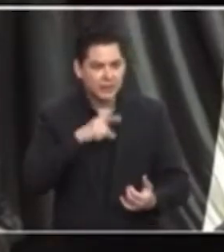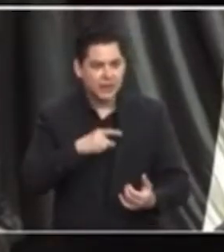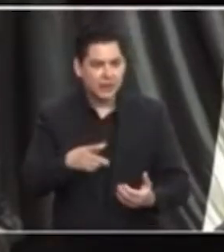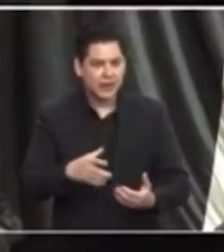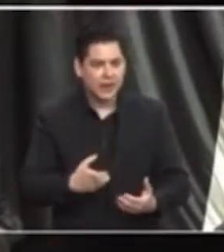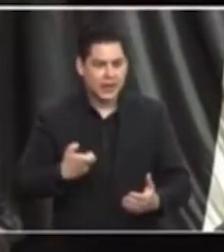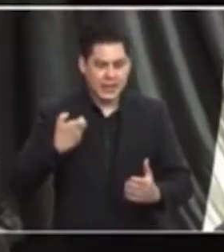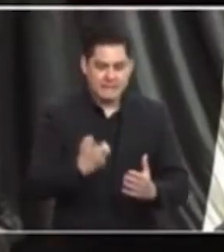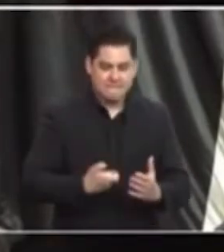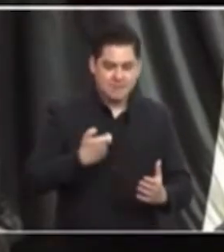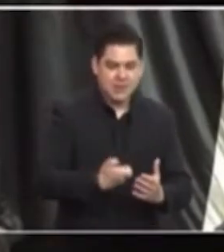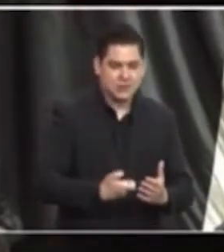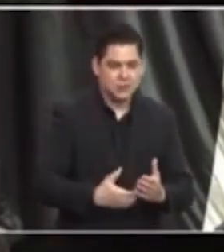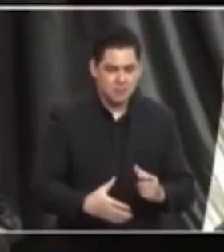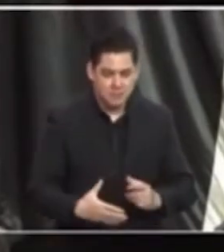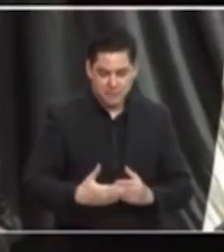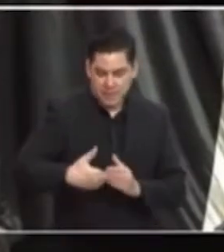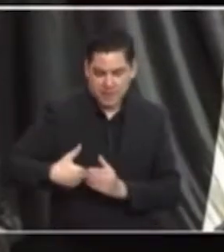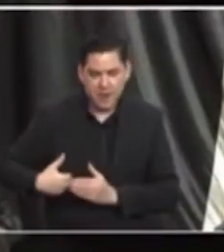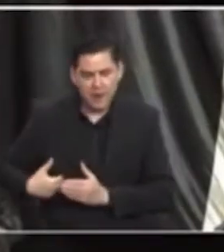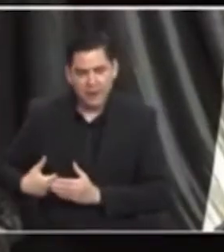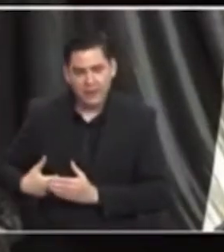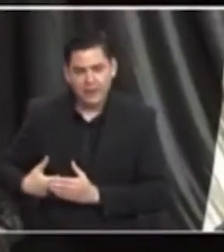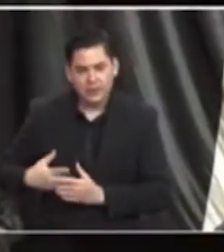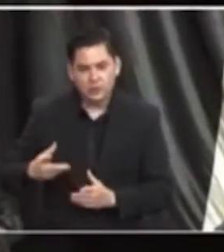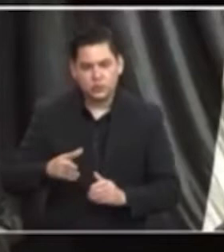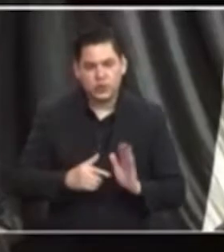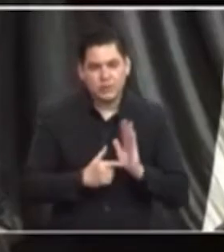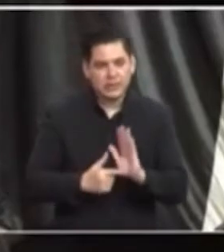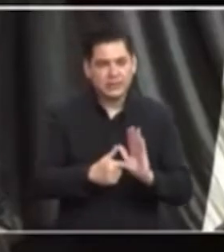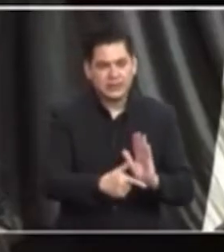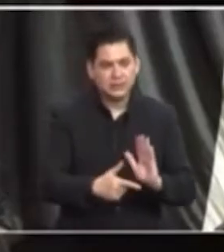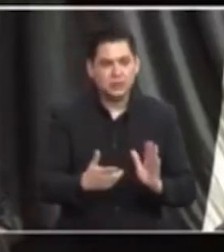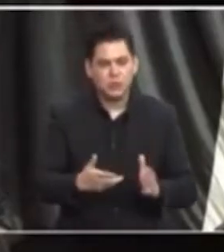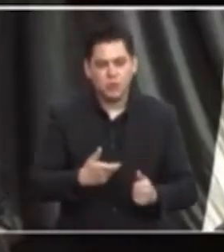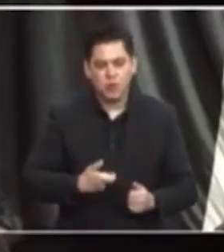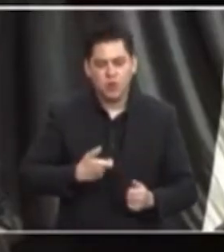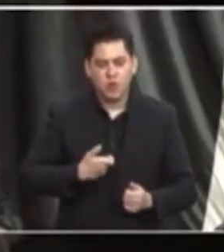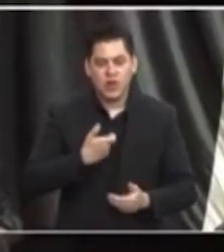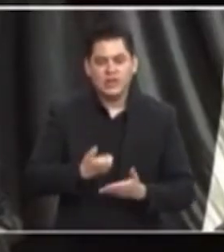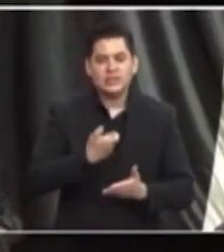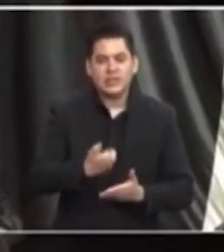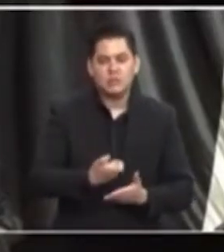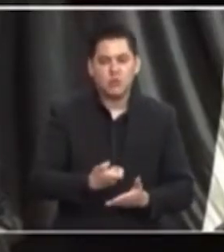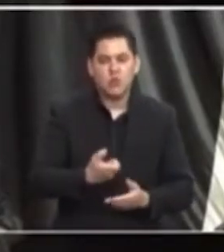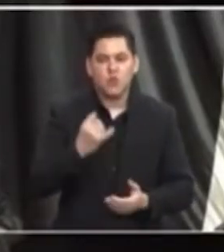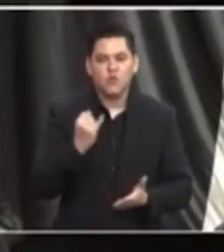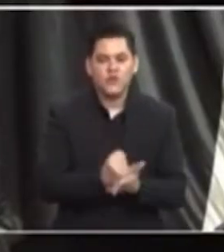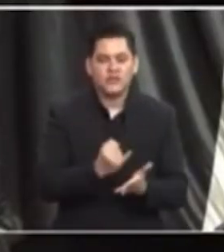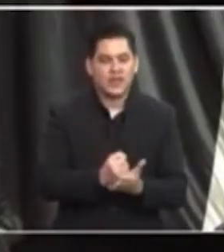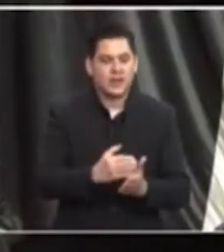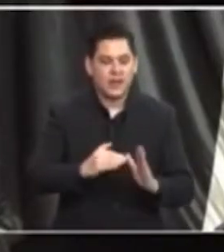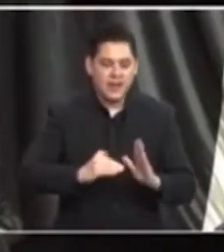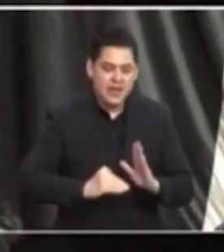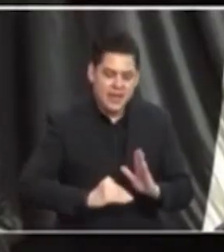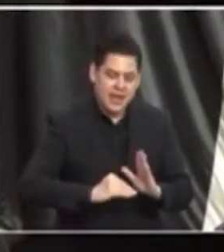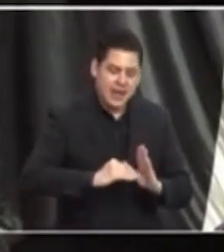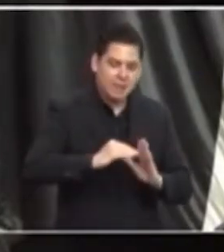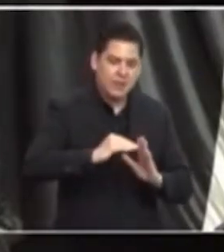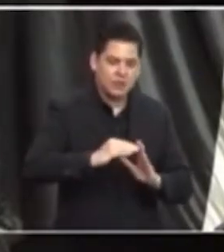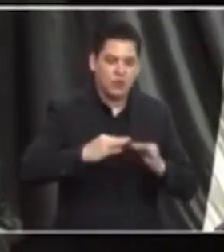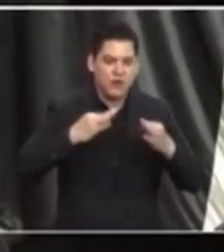inversión privada debido a su representación como estímulo fiscal. Motivaría el incremento de la